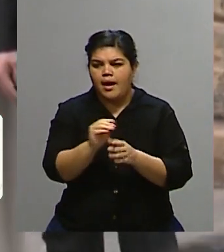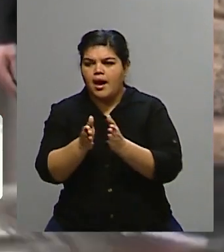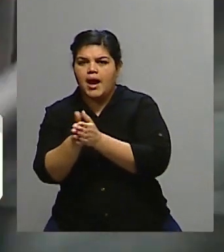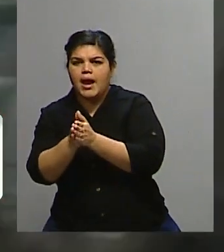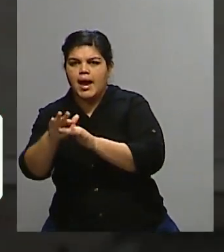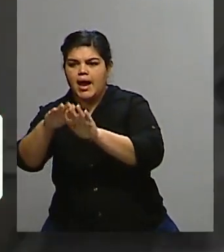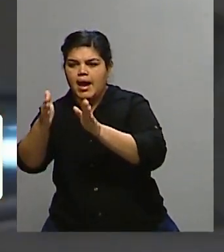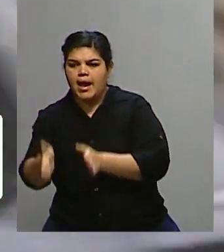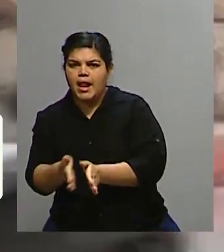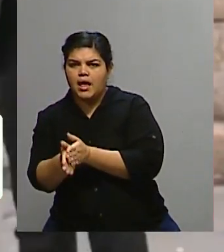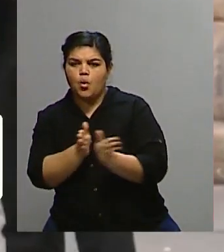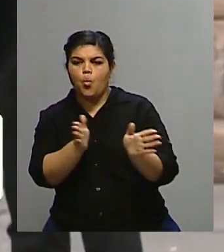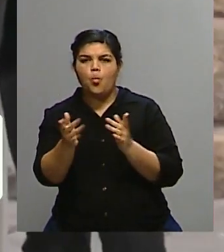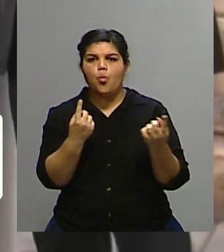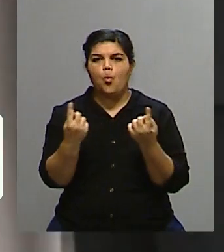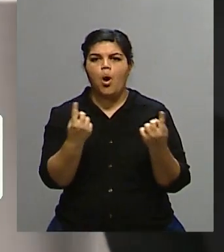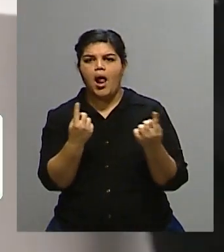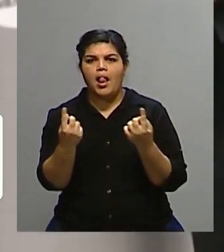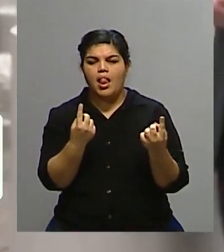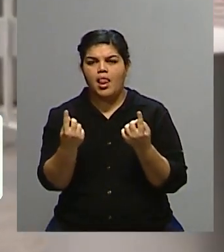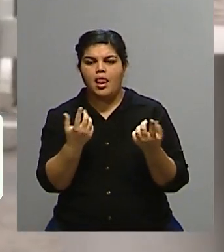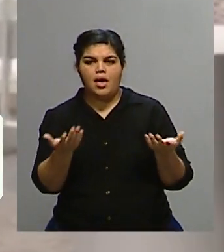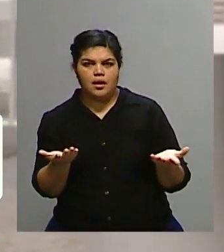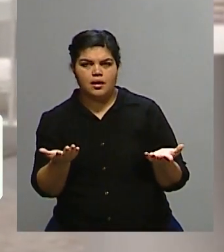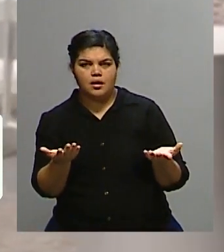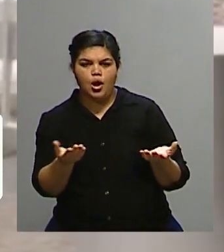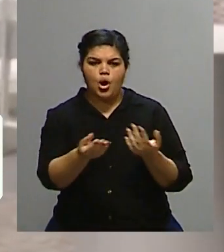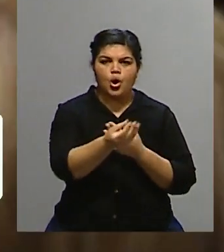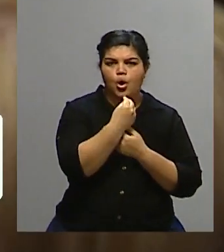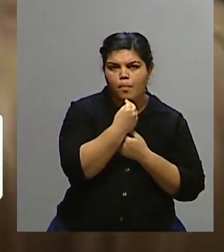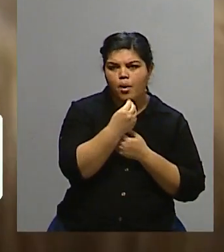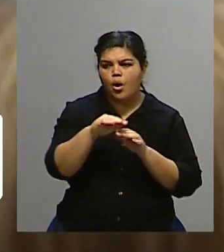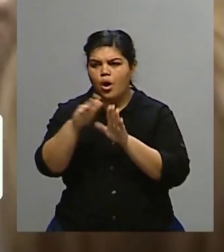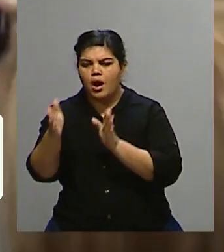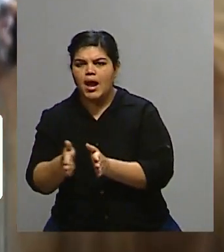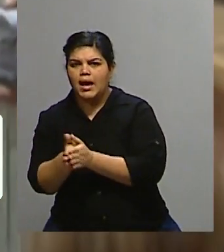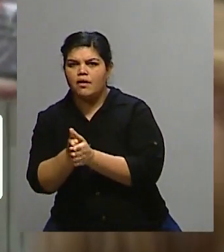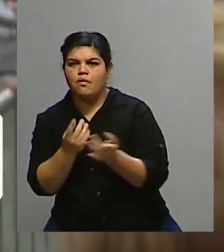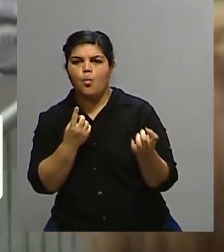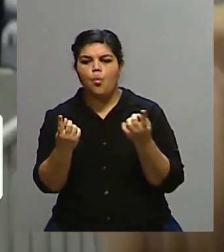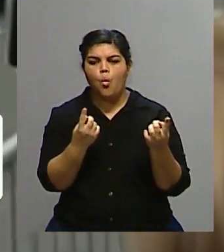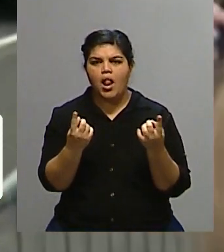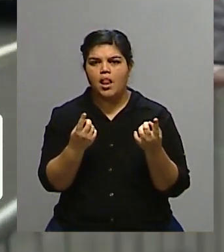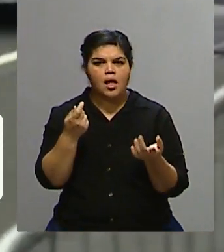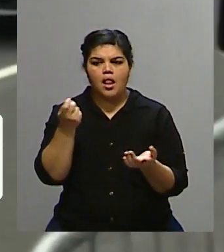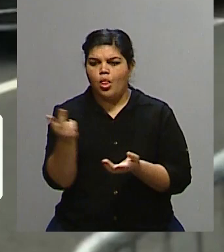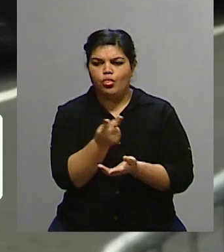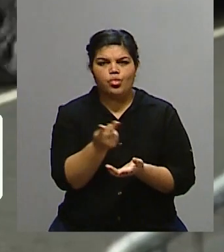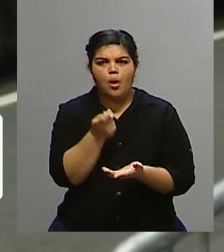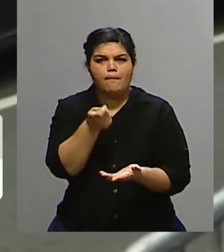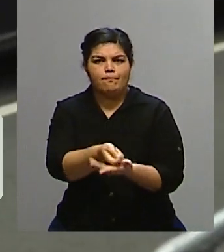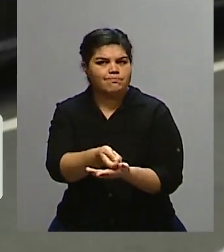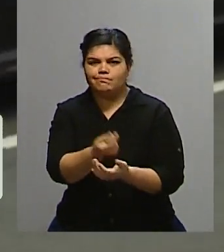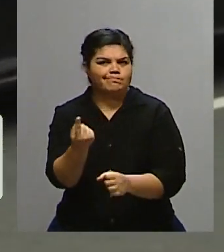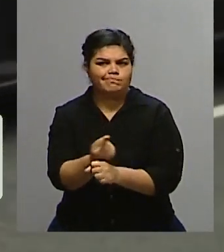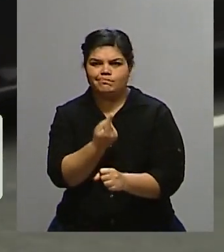or heating, comer o calefaccionar. Con lo cual se viene un momento durísimo y esto estaba